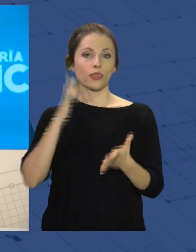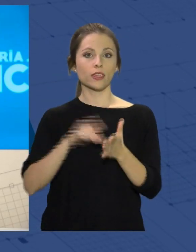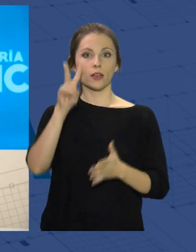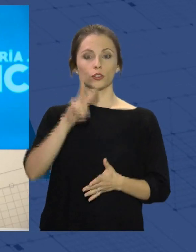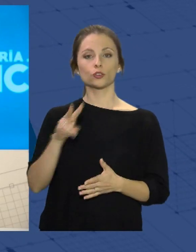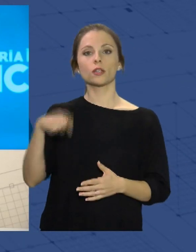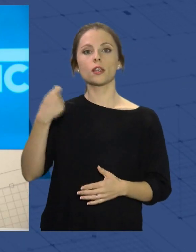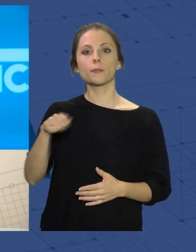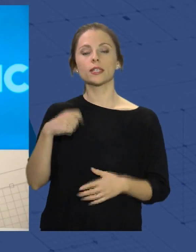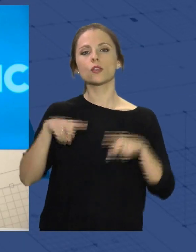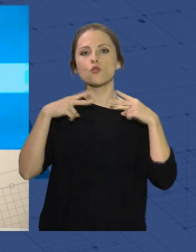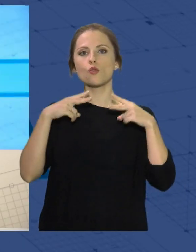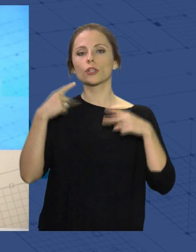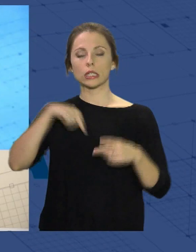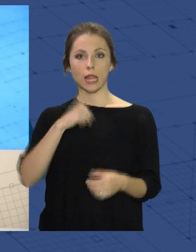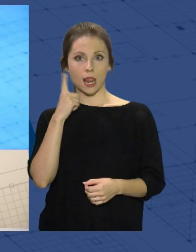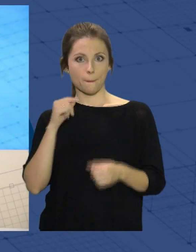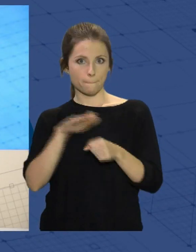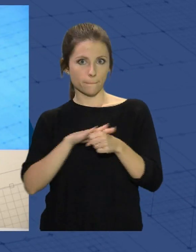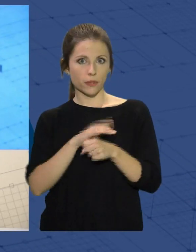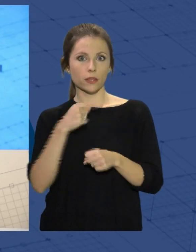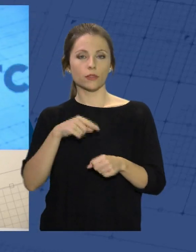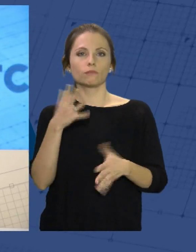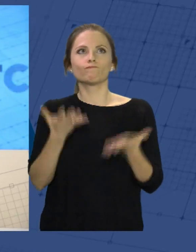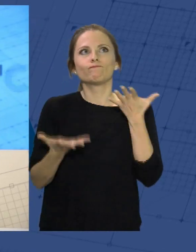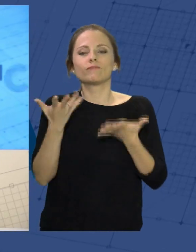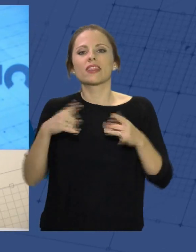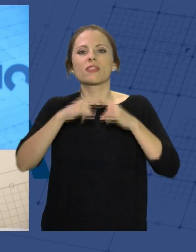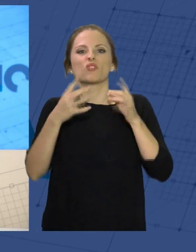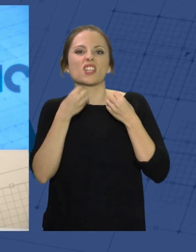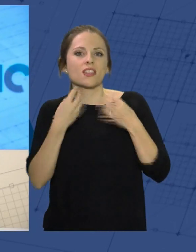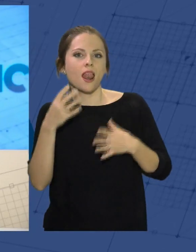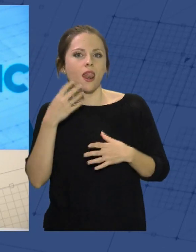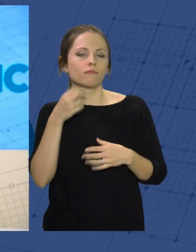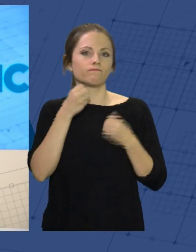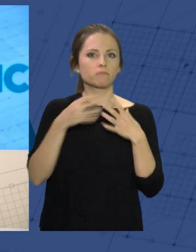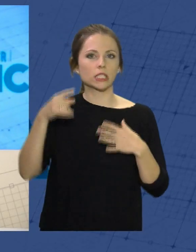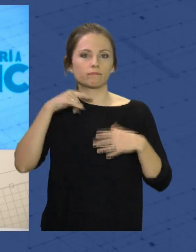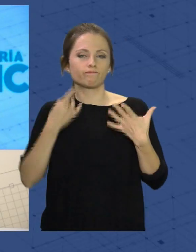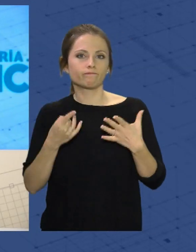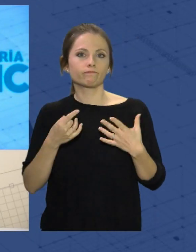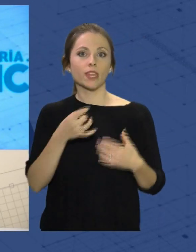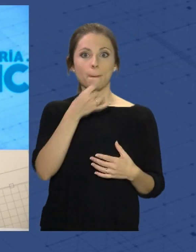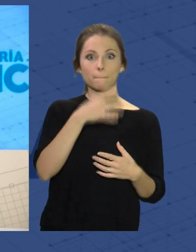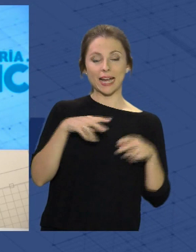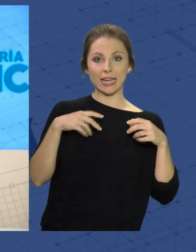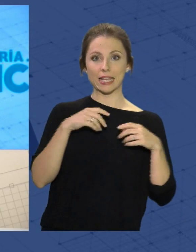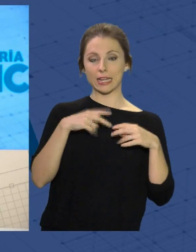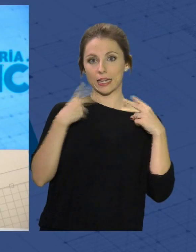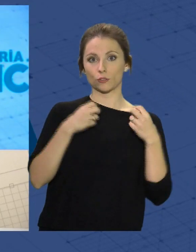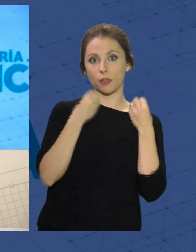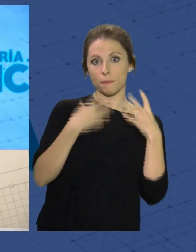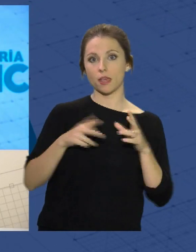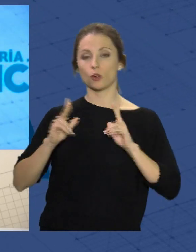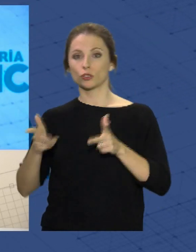presidente de los hosteleros almerienses nos hacía balance de este puente, mejor para bares y restaurantes que para hoteles. Además, nos